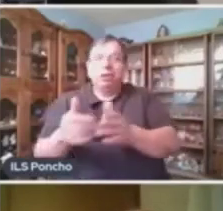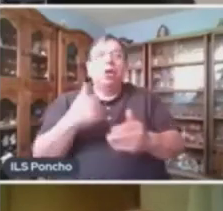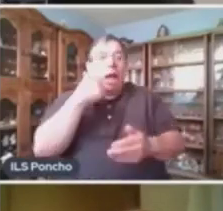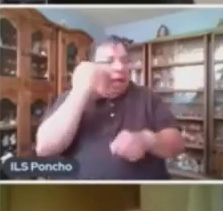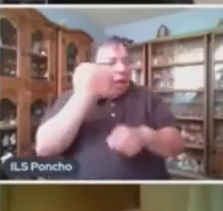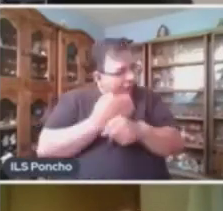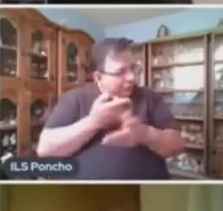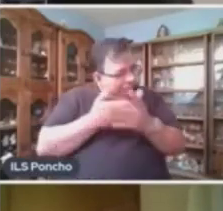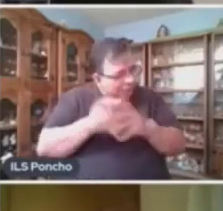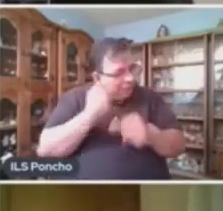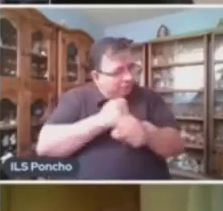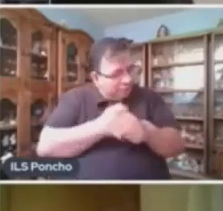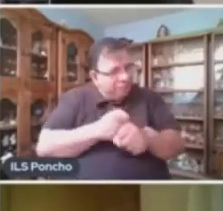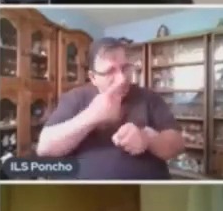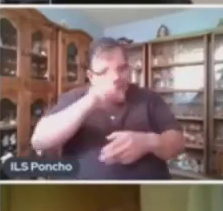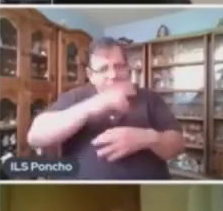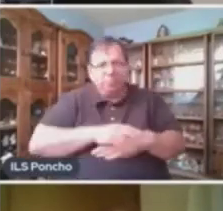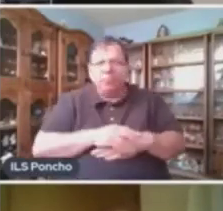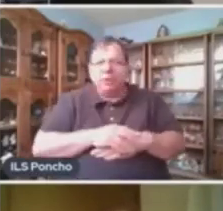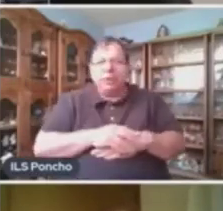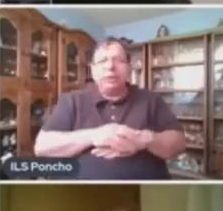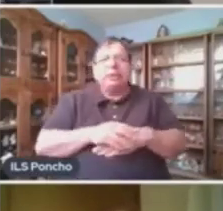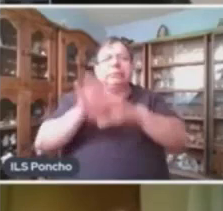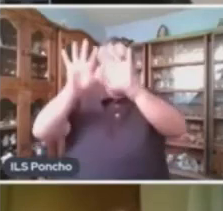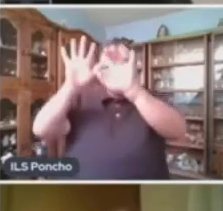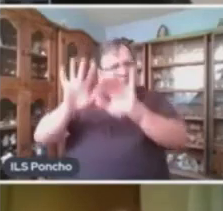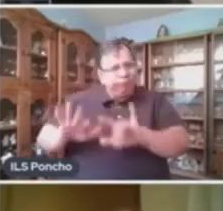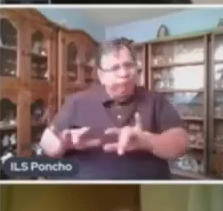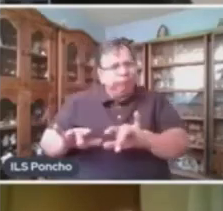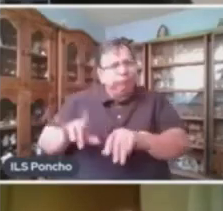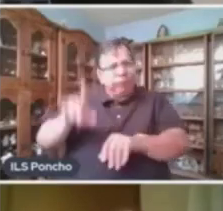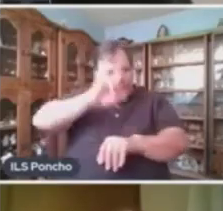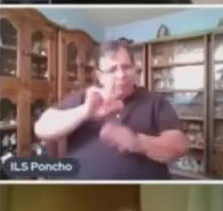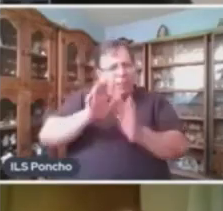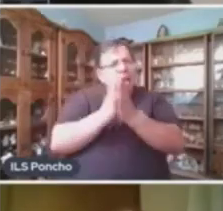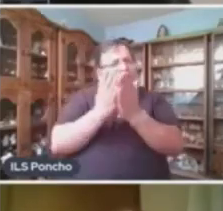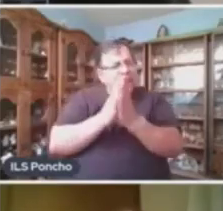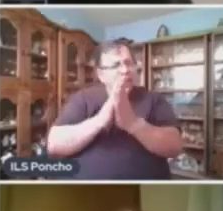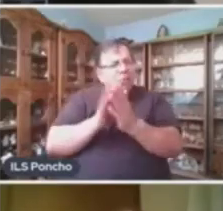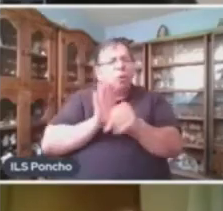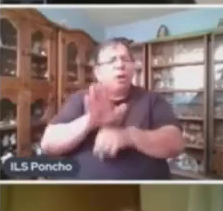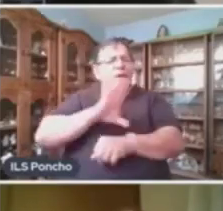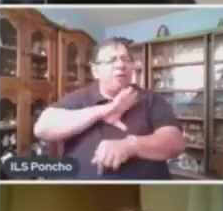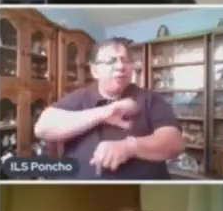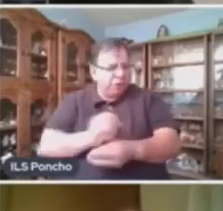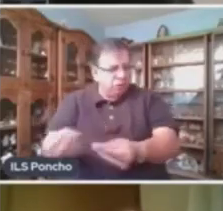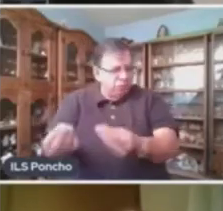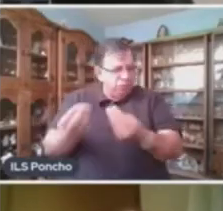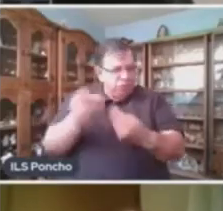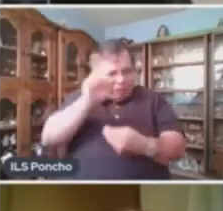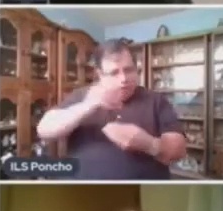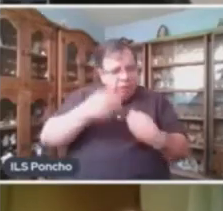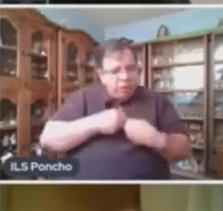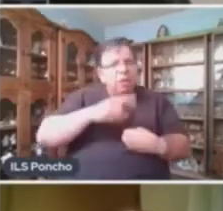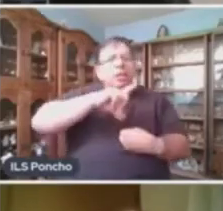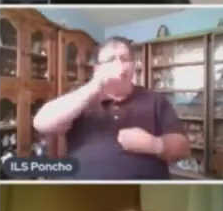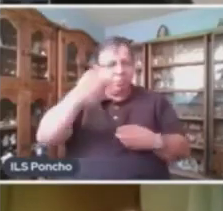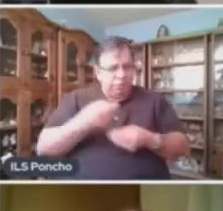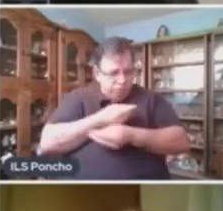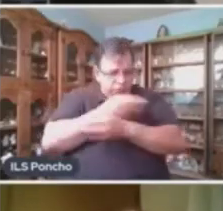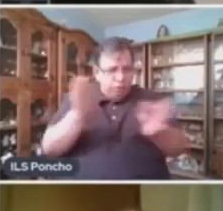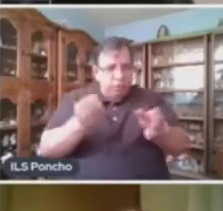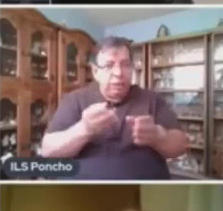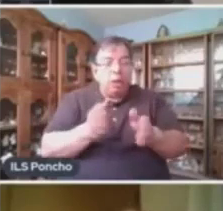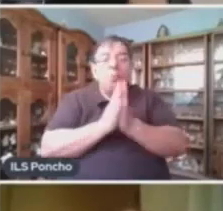Yo digo que me recomienden en el chat un libro que les haya gustado Y más tarde comparto con ustedes todas sus recomendaciones Les recuerdo